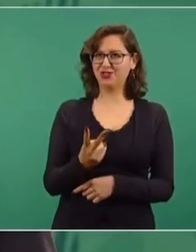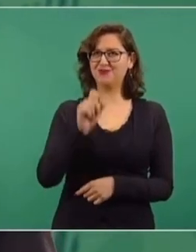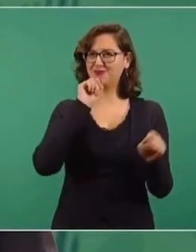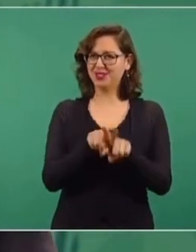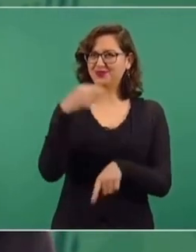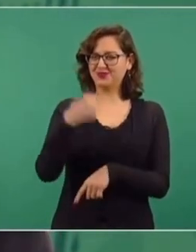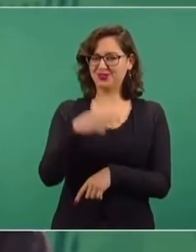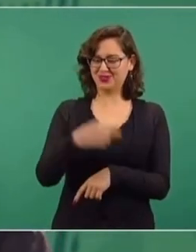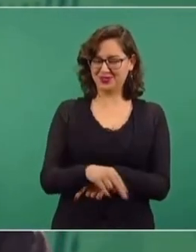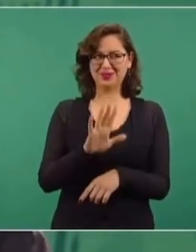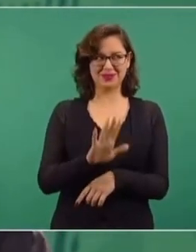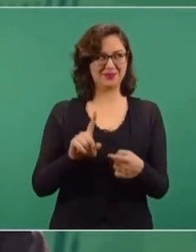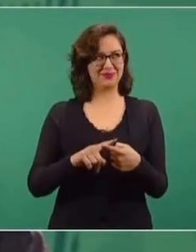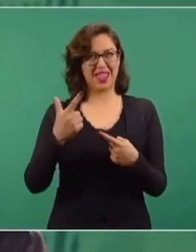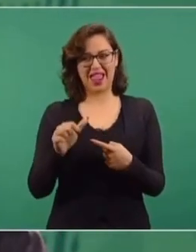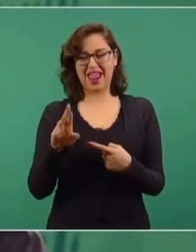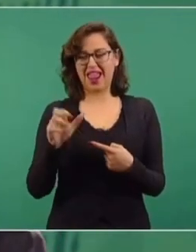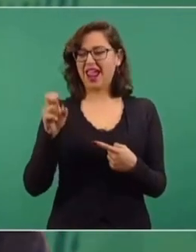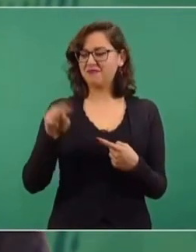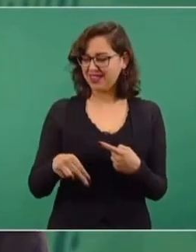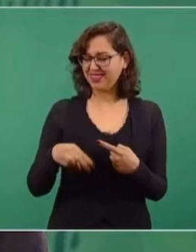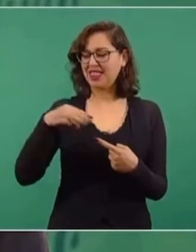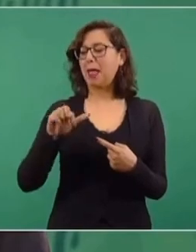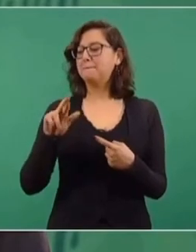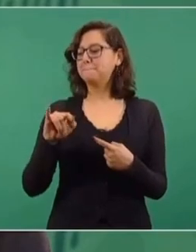Es Germán Martínez Santoyo.